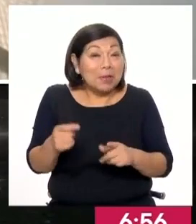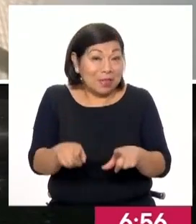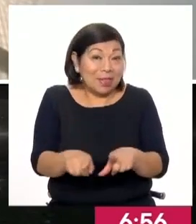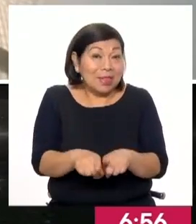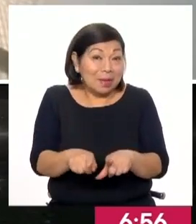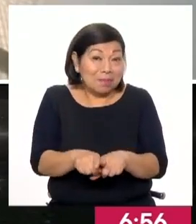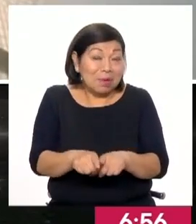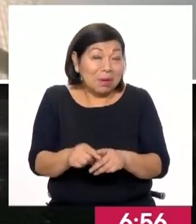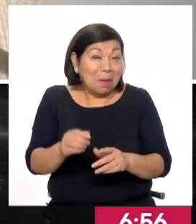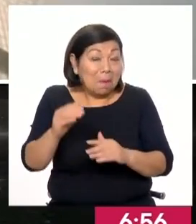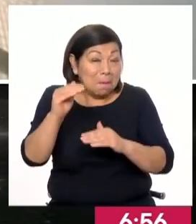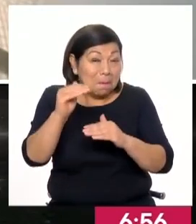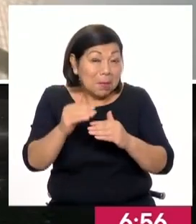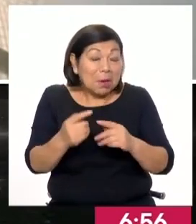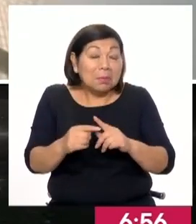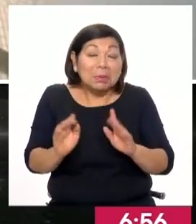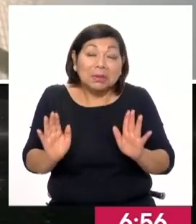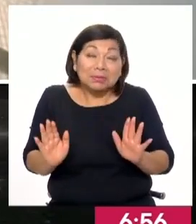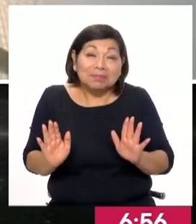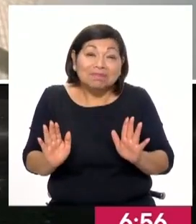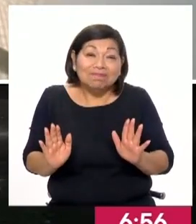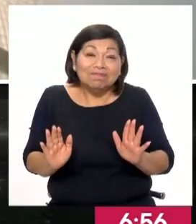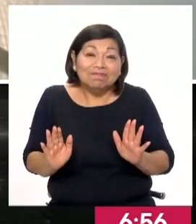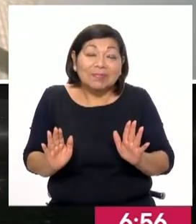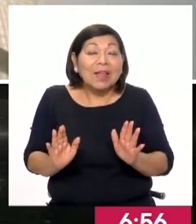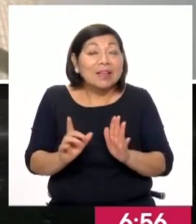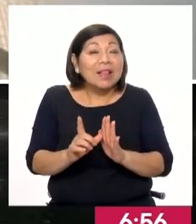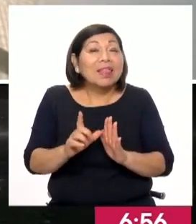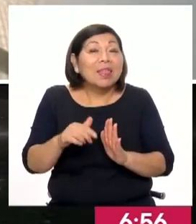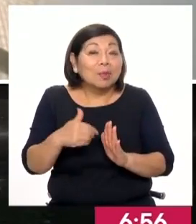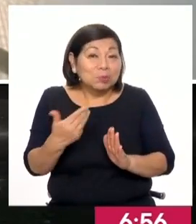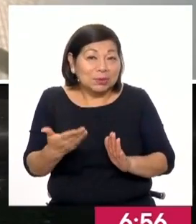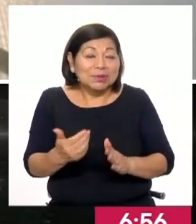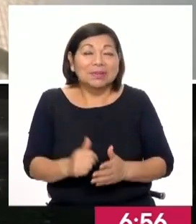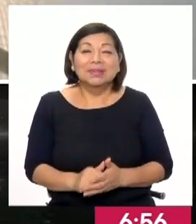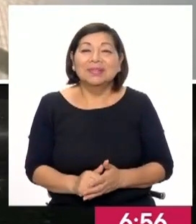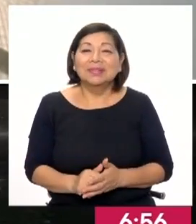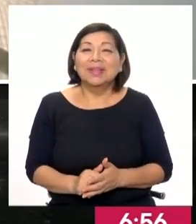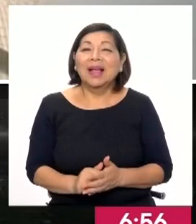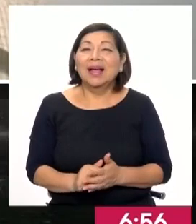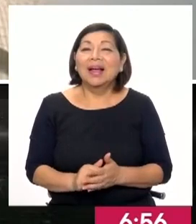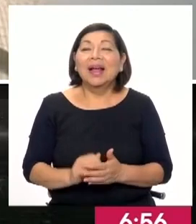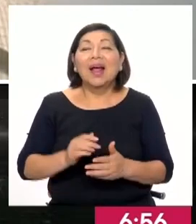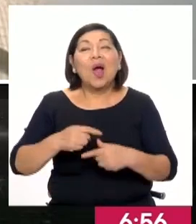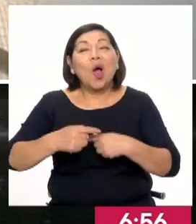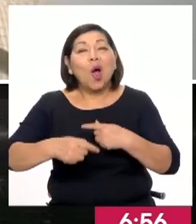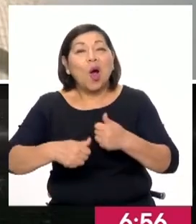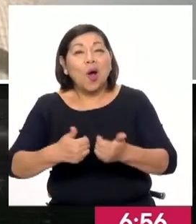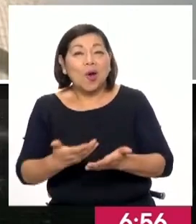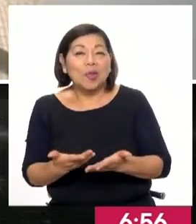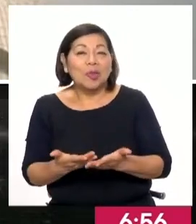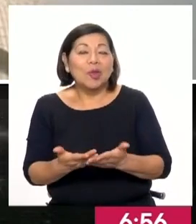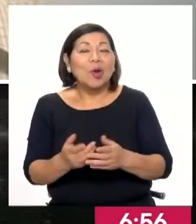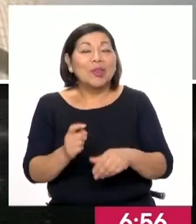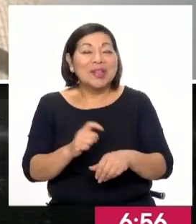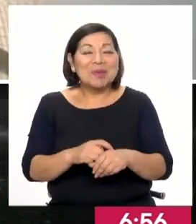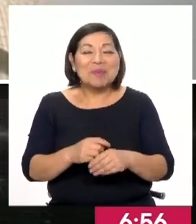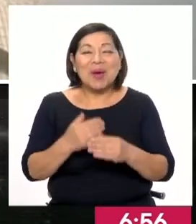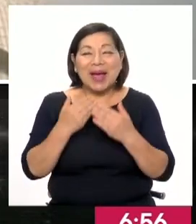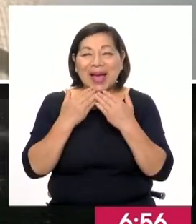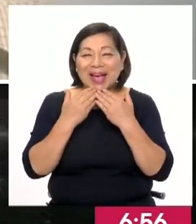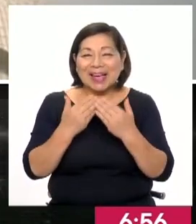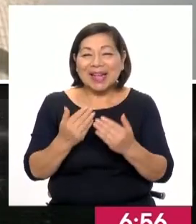podríamos hablar de una menor inflación. Pero bueno, eso ya es harina de otro costal, ya lo analizaremos en otro momento. Gracias.